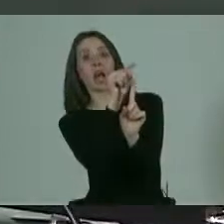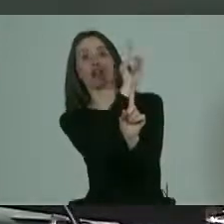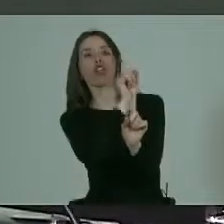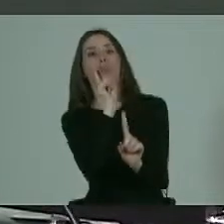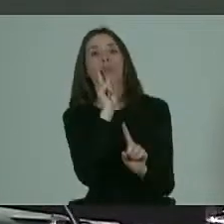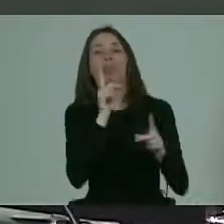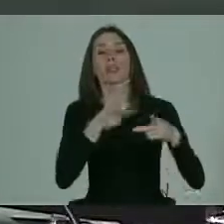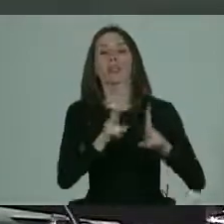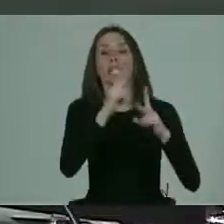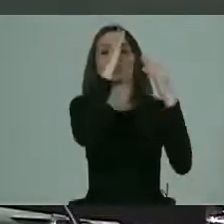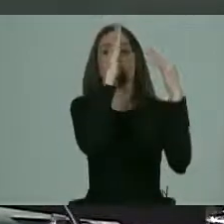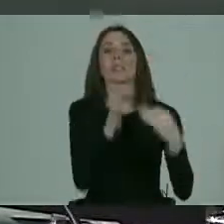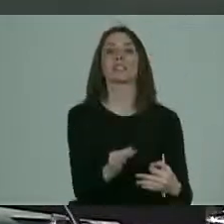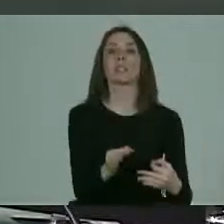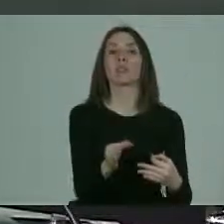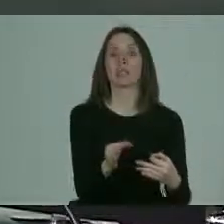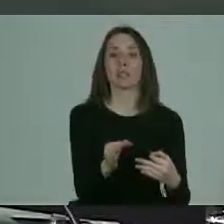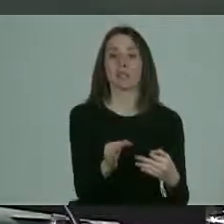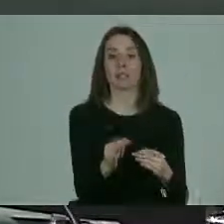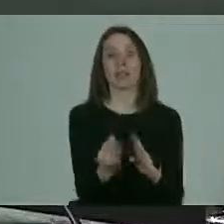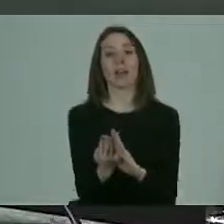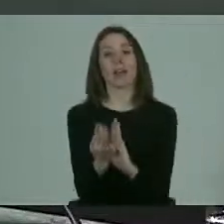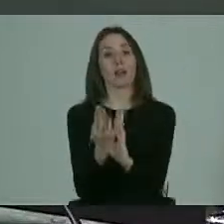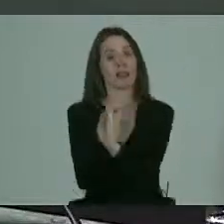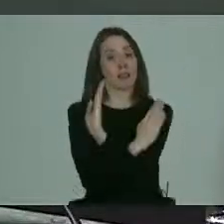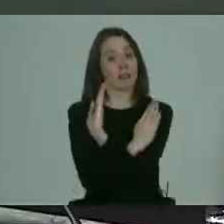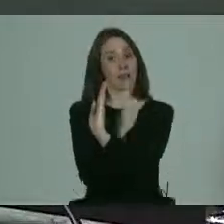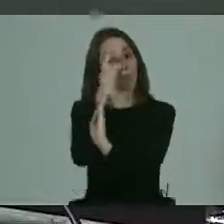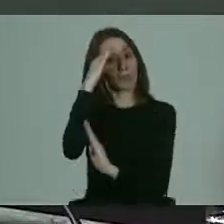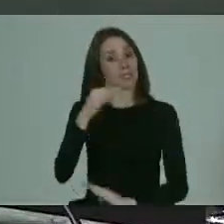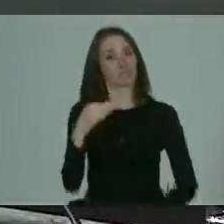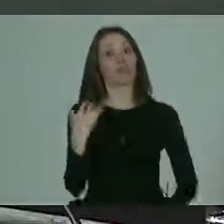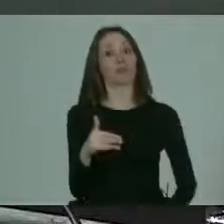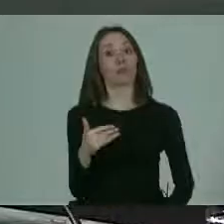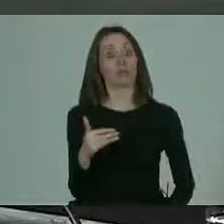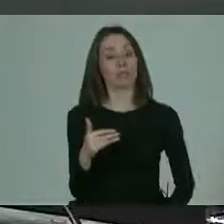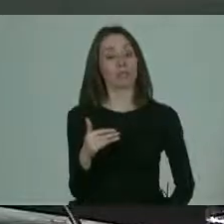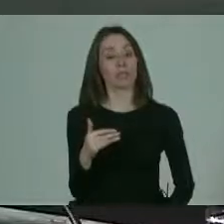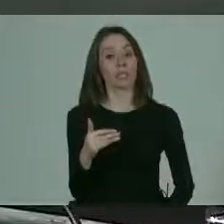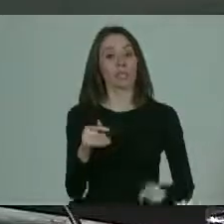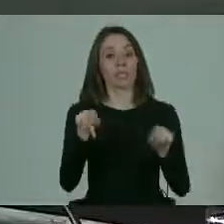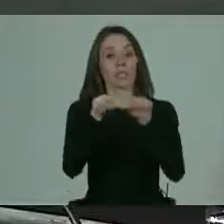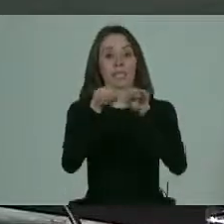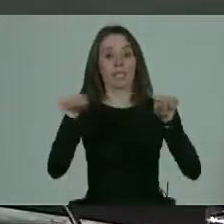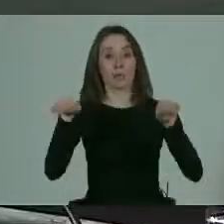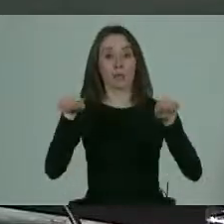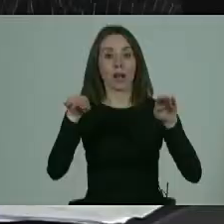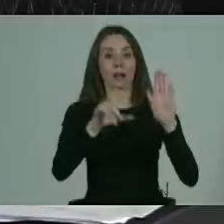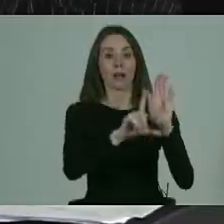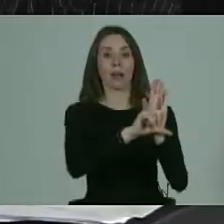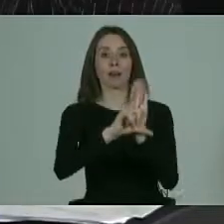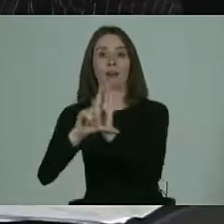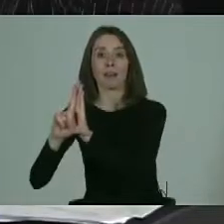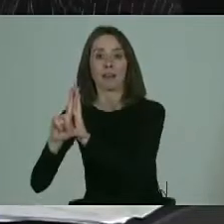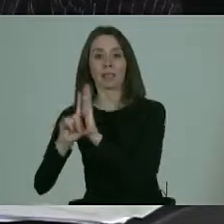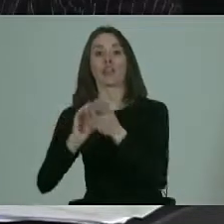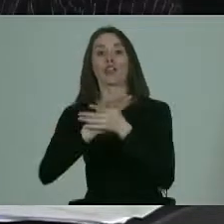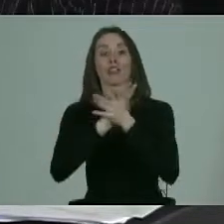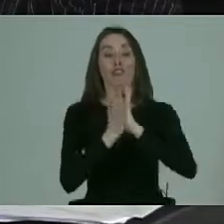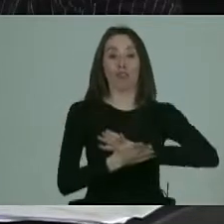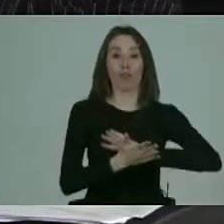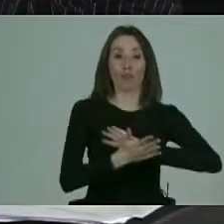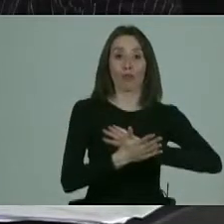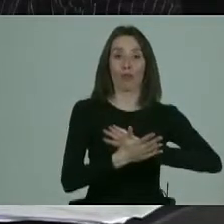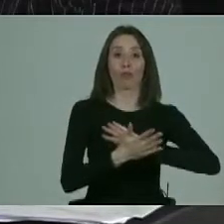una medida previa muy importante es igualar o equilibrar la legislación en torno a que toda la